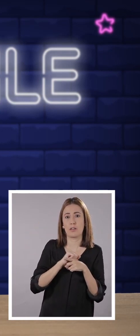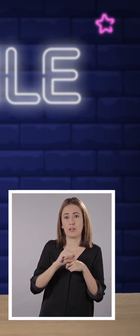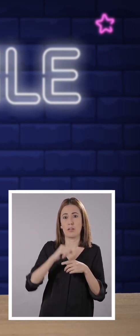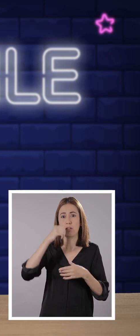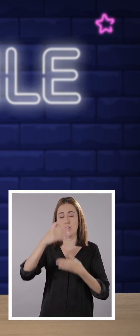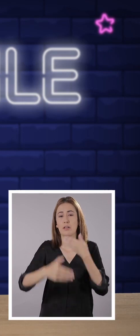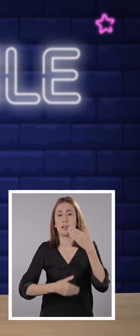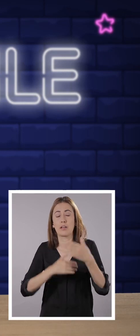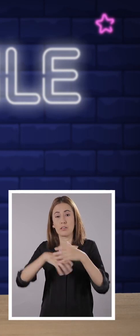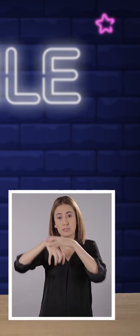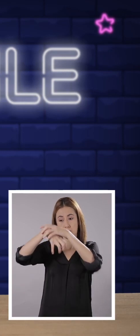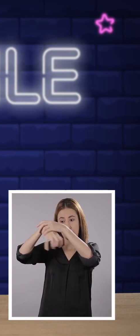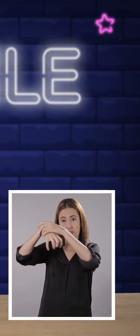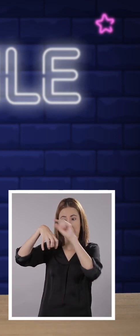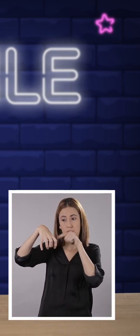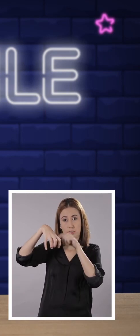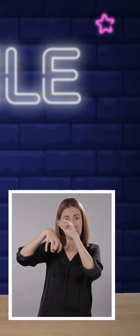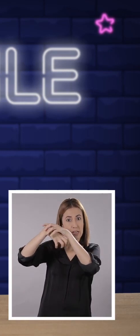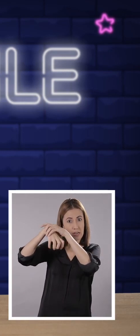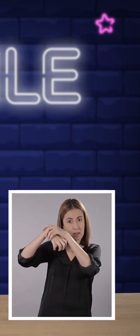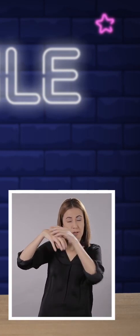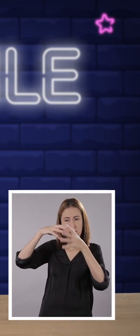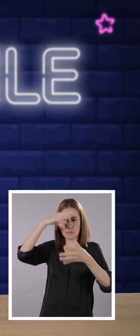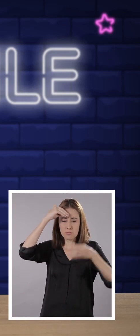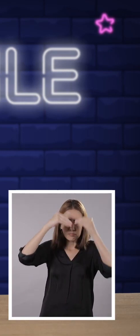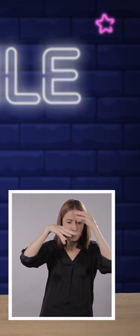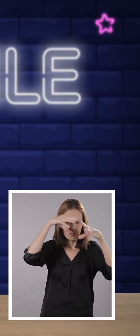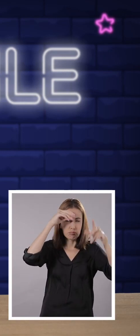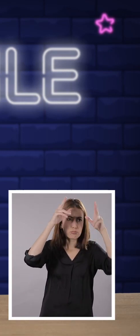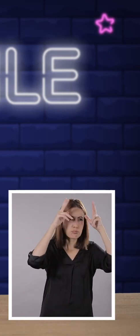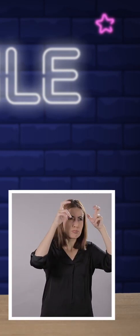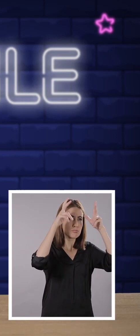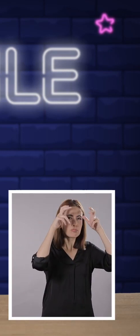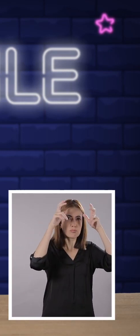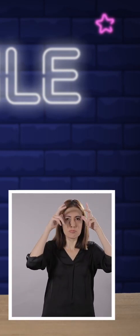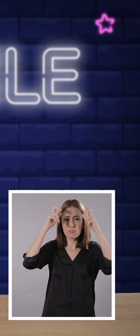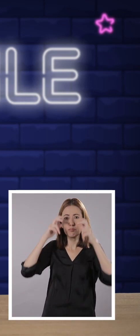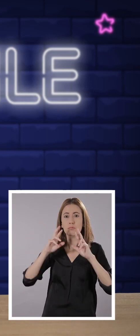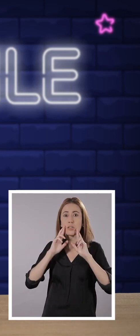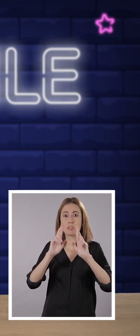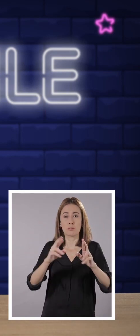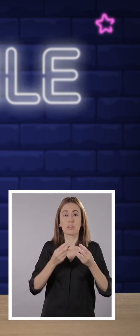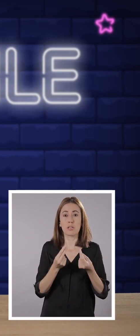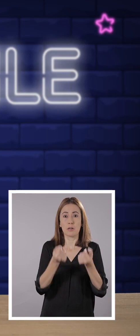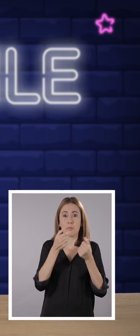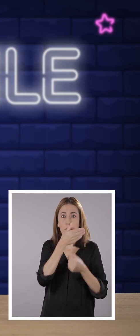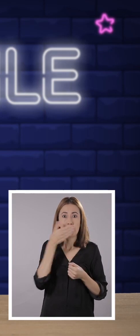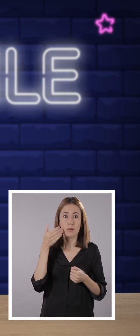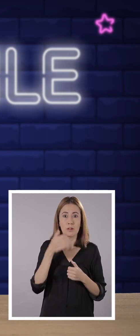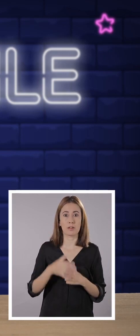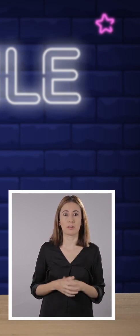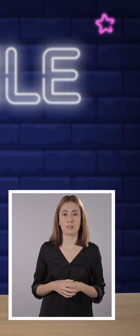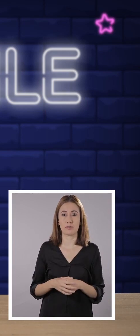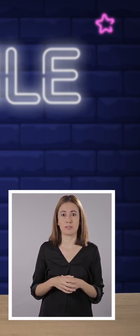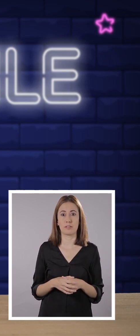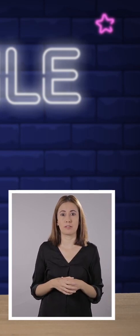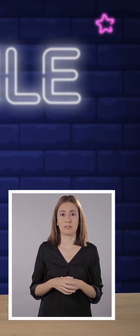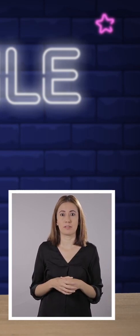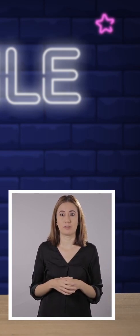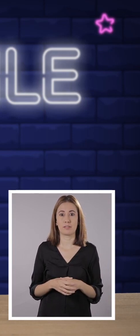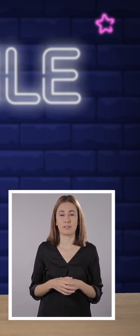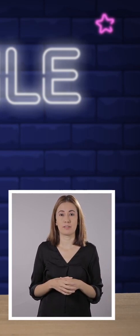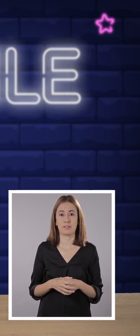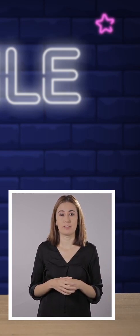nuestras condiciones cerebrales y nos ayudaban a reaccionar muchísimo mejor. ¿Dónde estará?